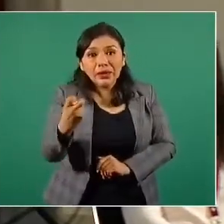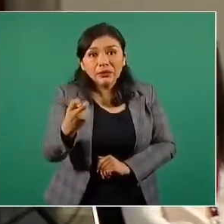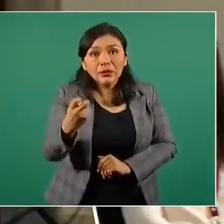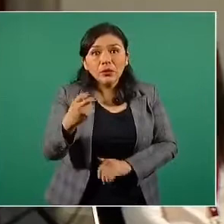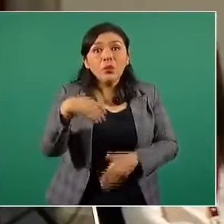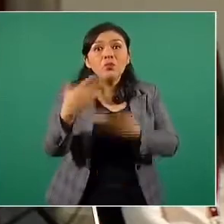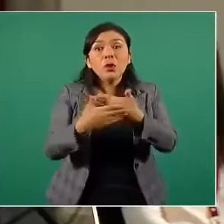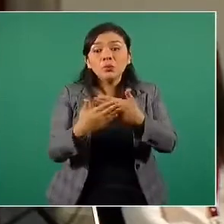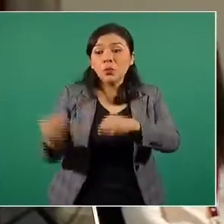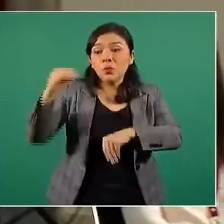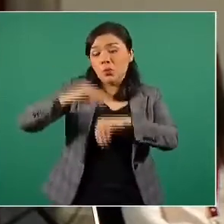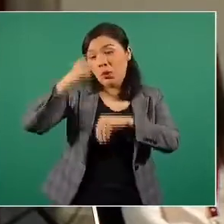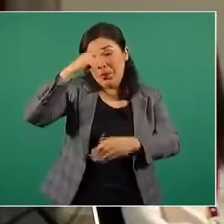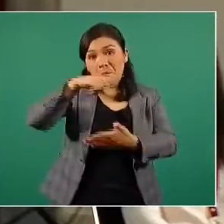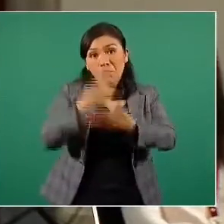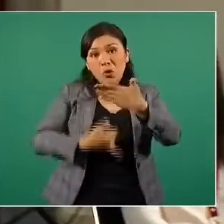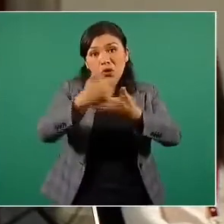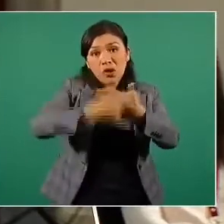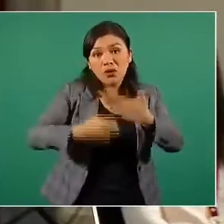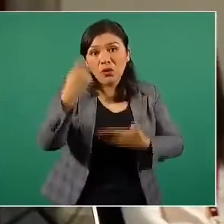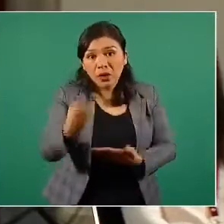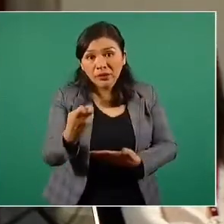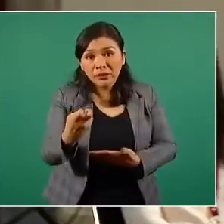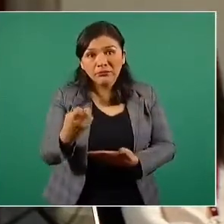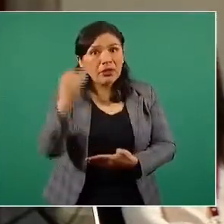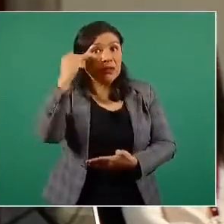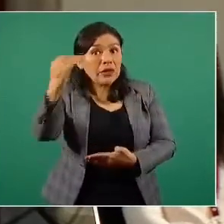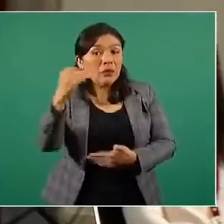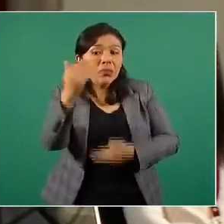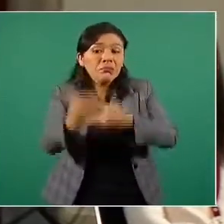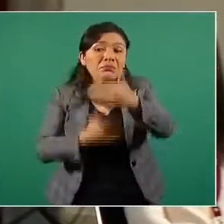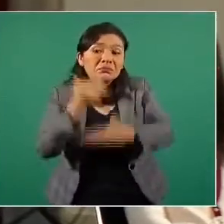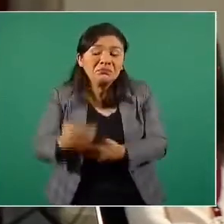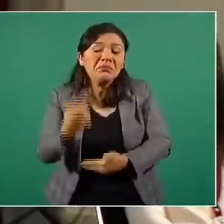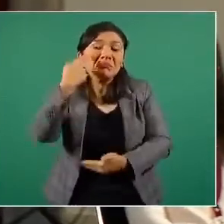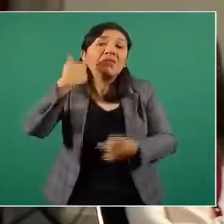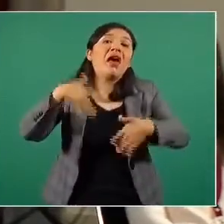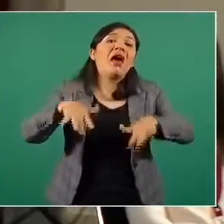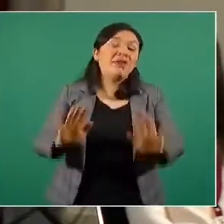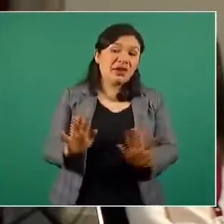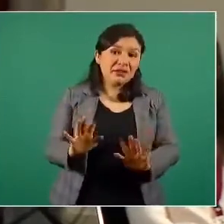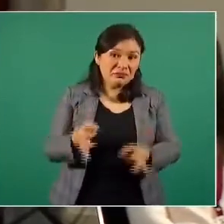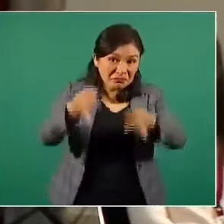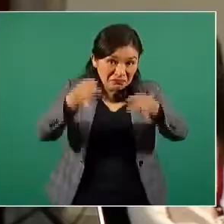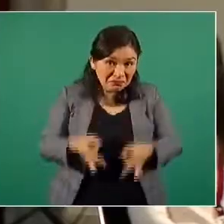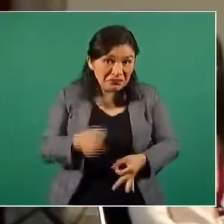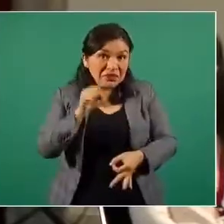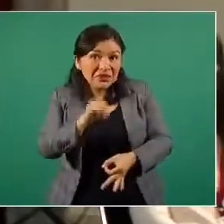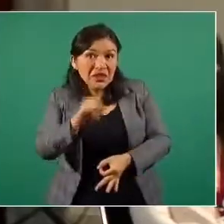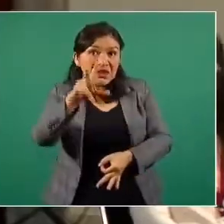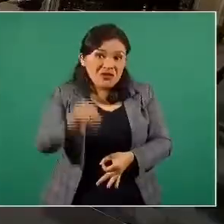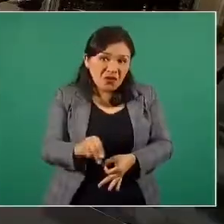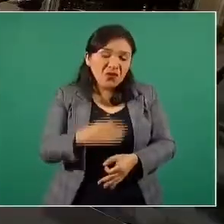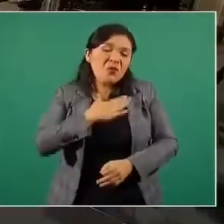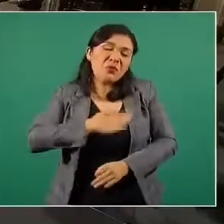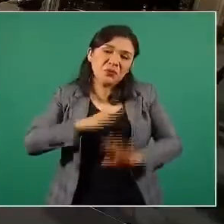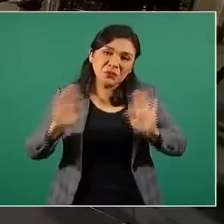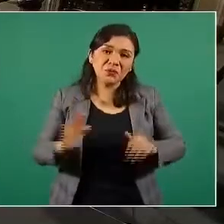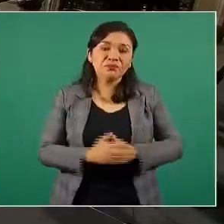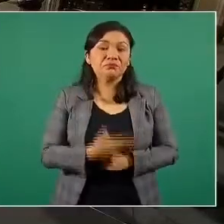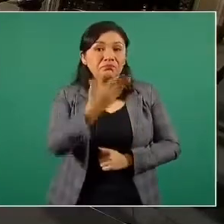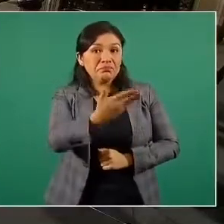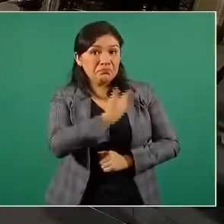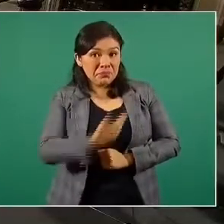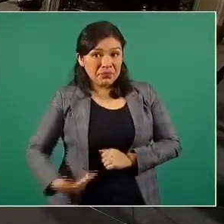ser para un proyecto empresarial. El tiempo lo va a demostrar y los hechos van caminando. Al